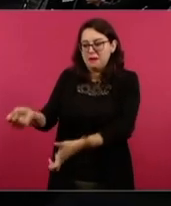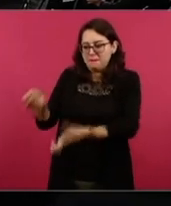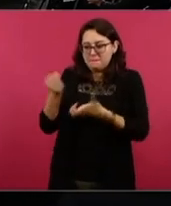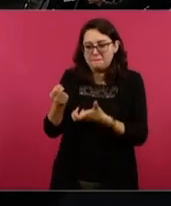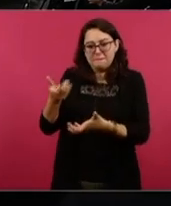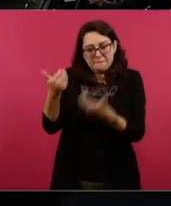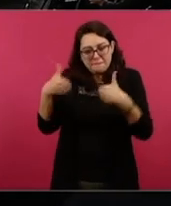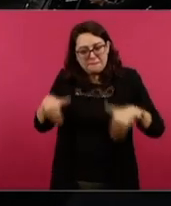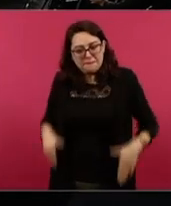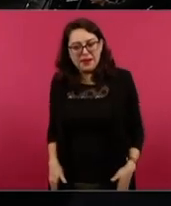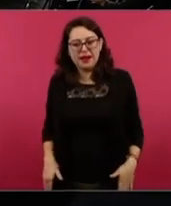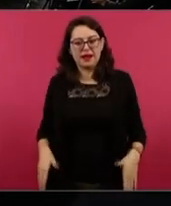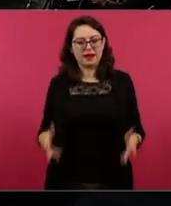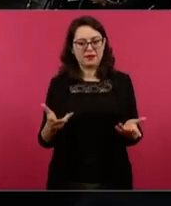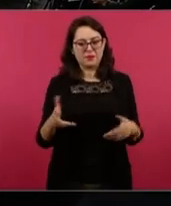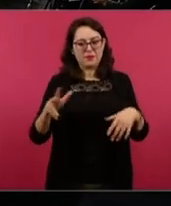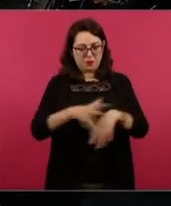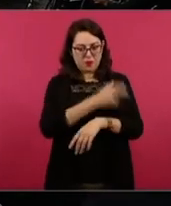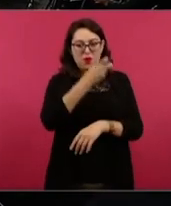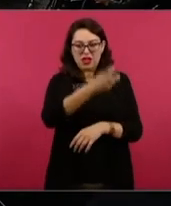con mucha claridad.